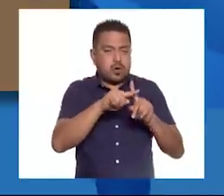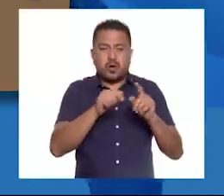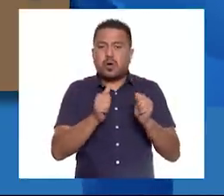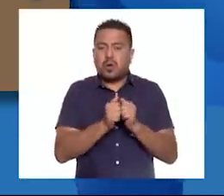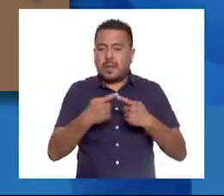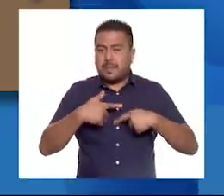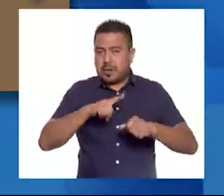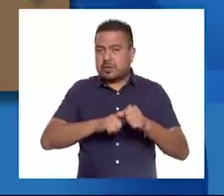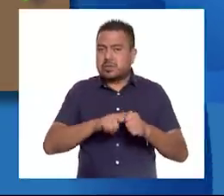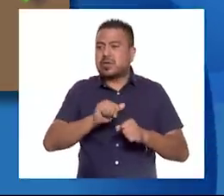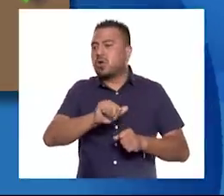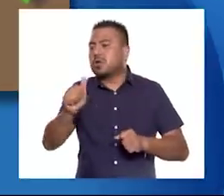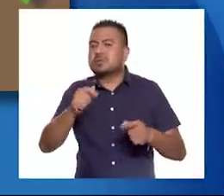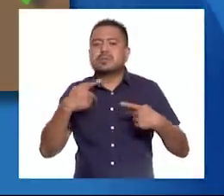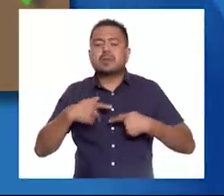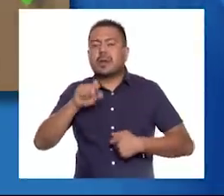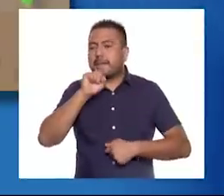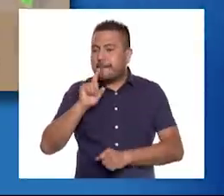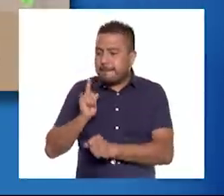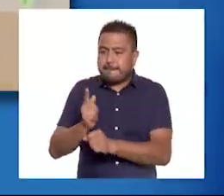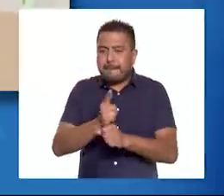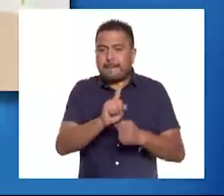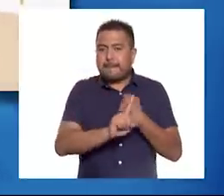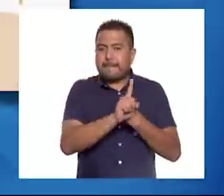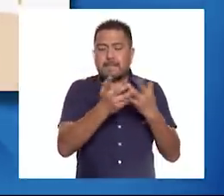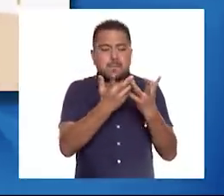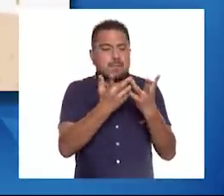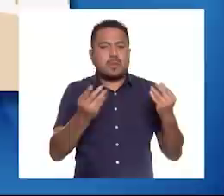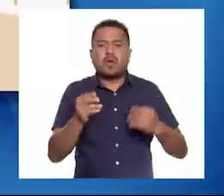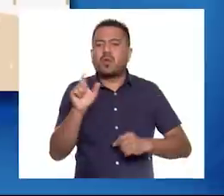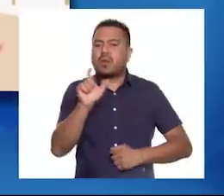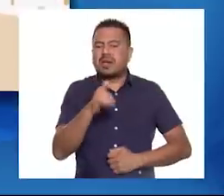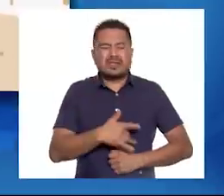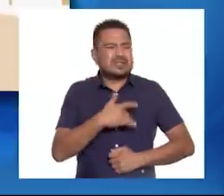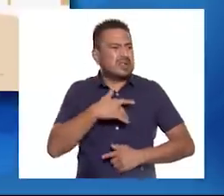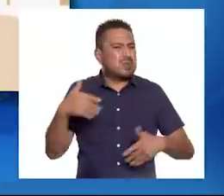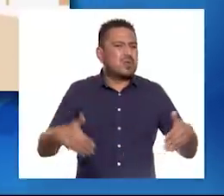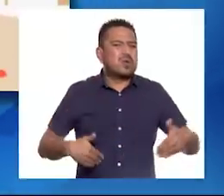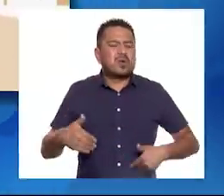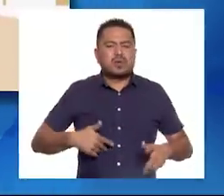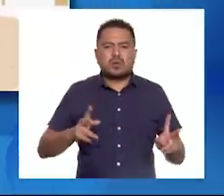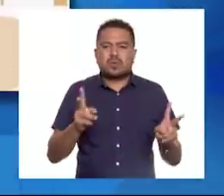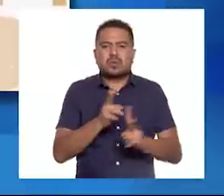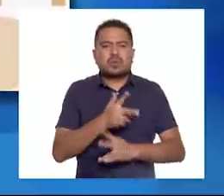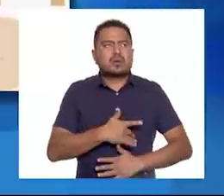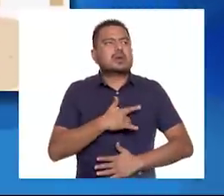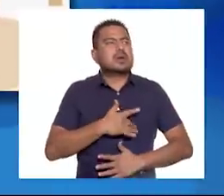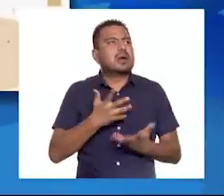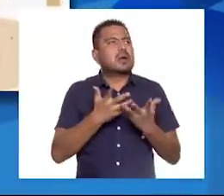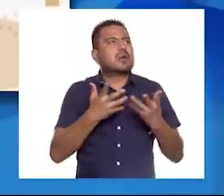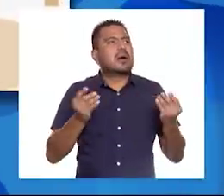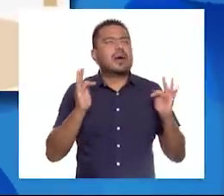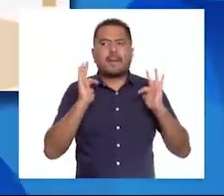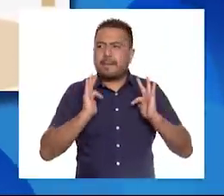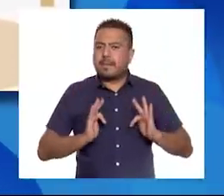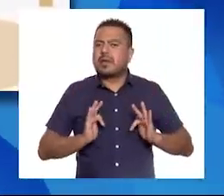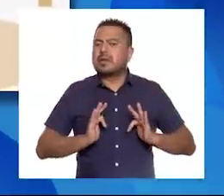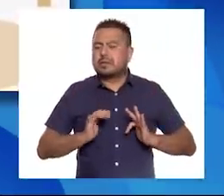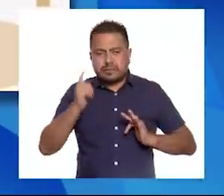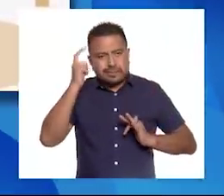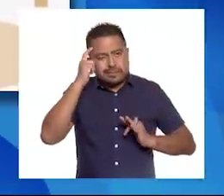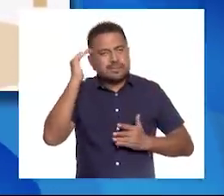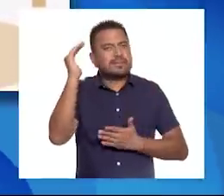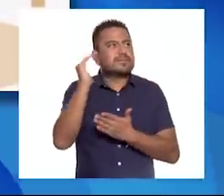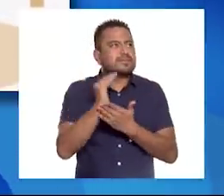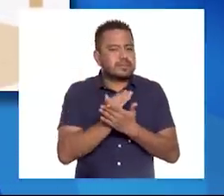nosotros mismos y los demás y a encontrar soluciones. Cuando te sientas molesto, respira profundamente para tranquilizarte y calmar tu mente.